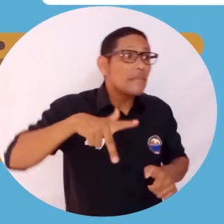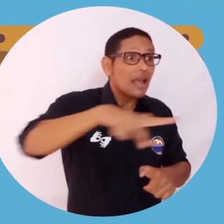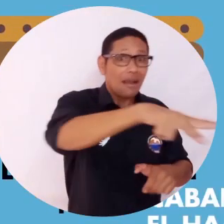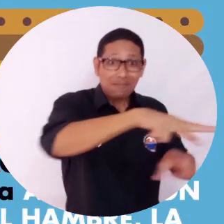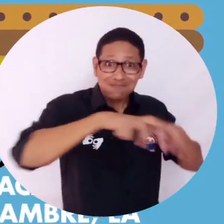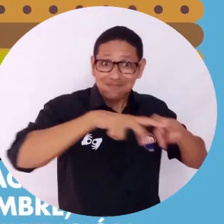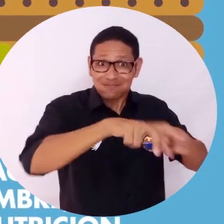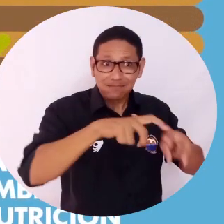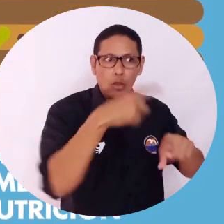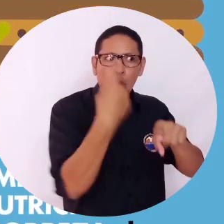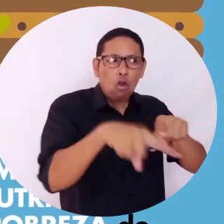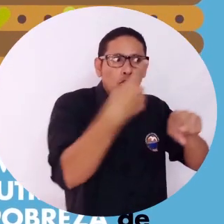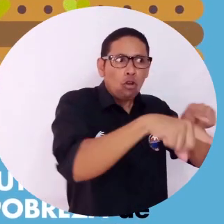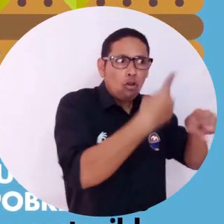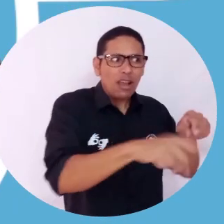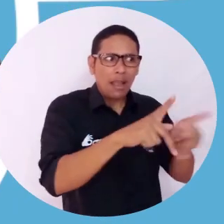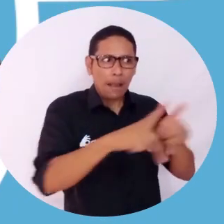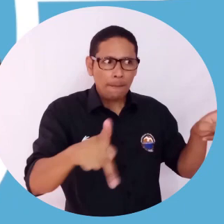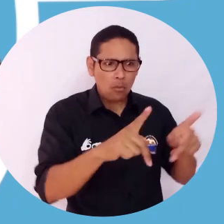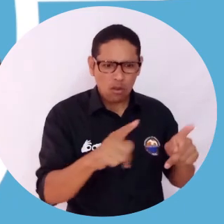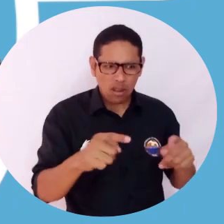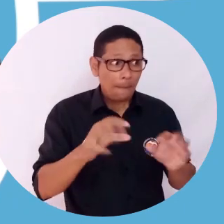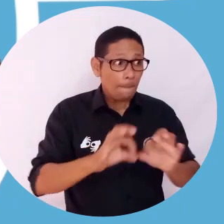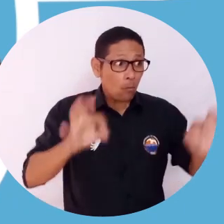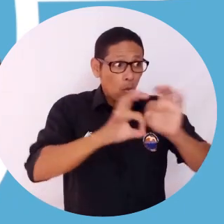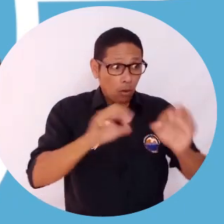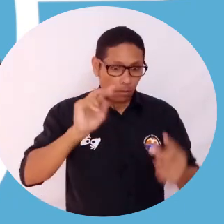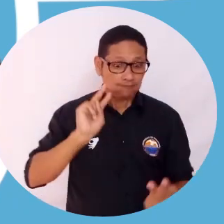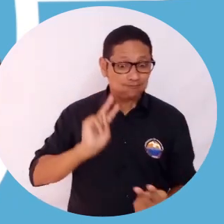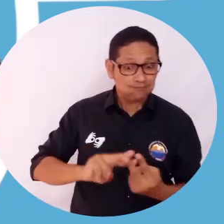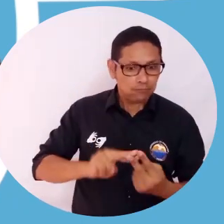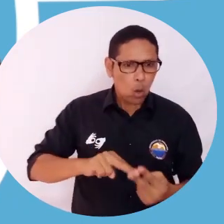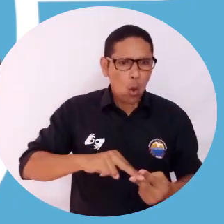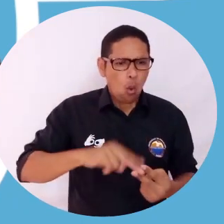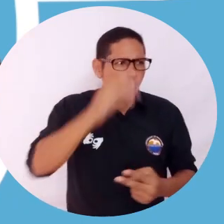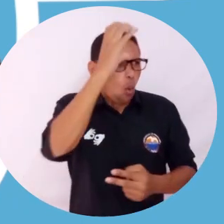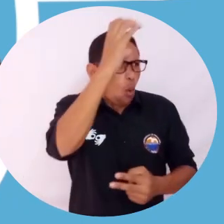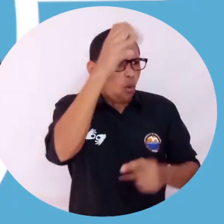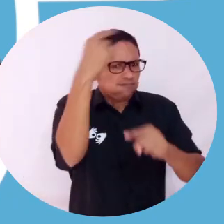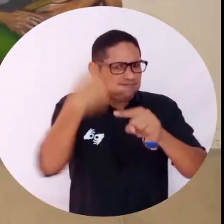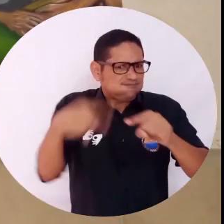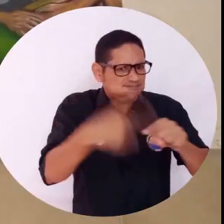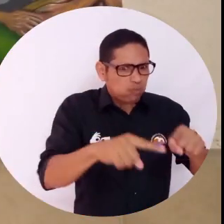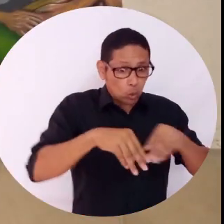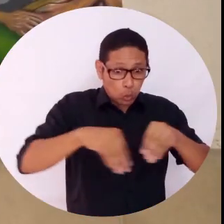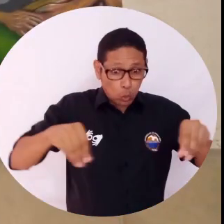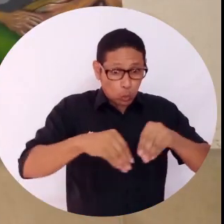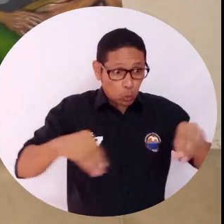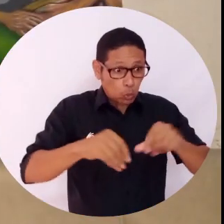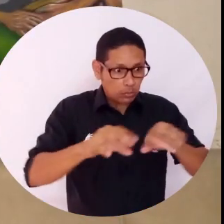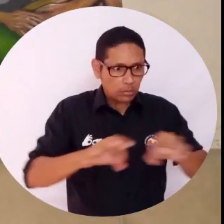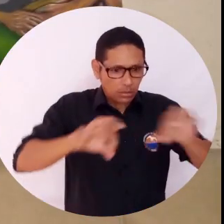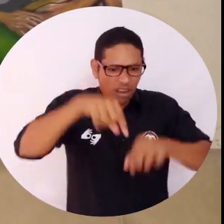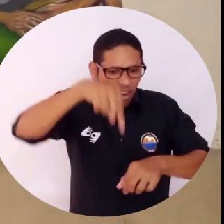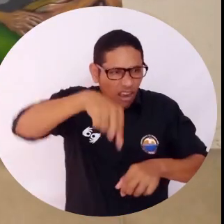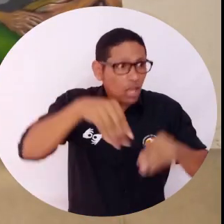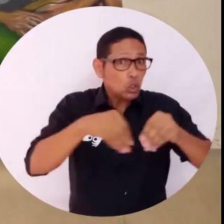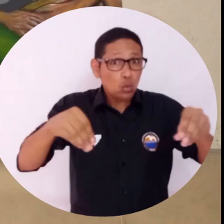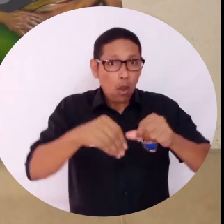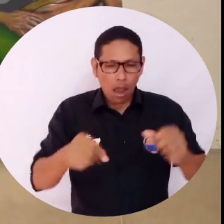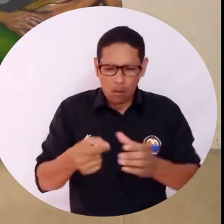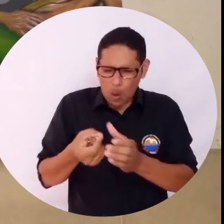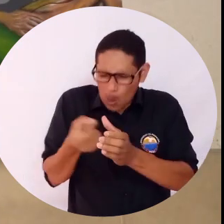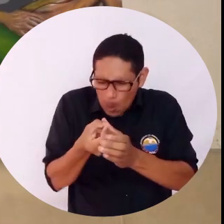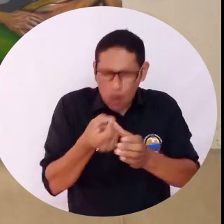y a toda la comunidad agrícola sobre los conceptos técnicos del suelo que son tan importantes para dar una visibilidad a los